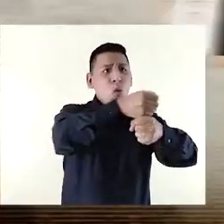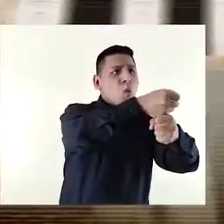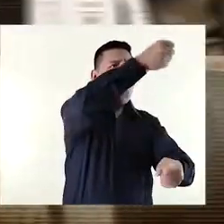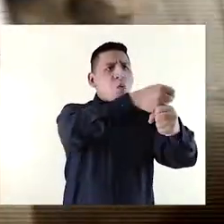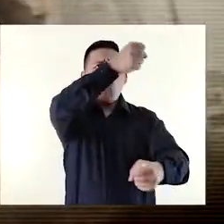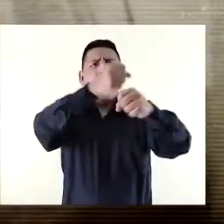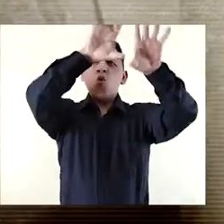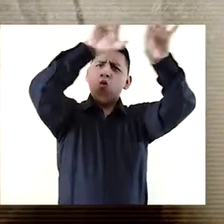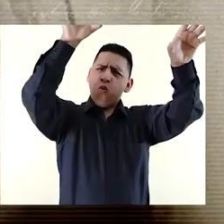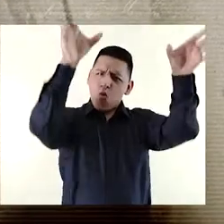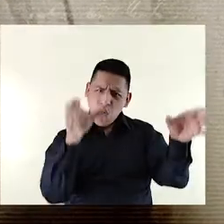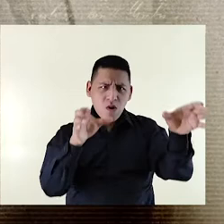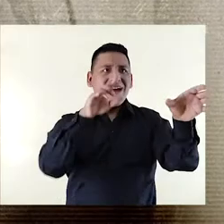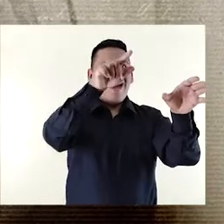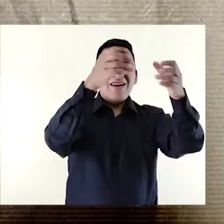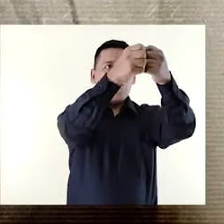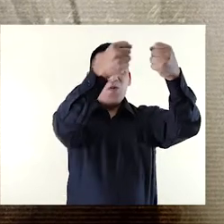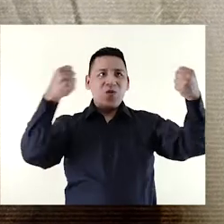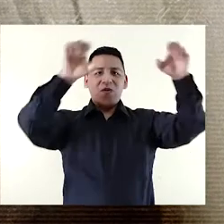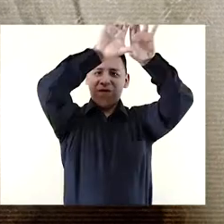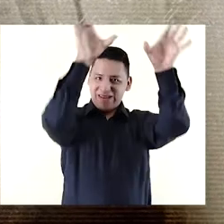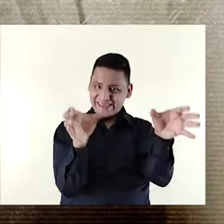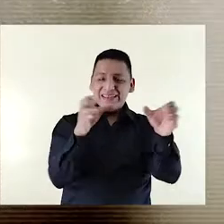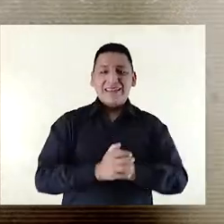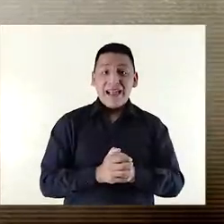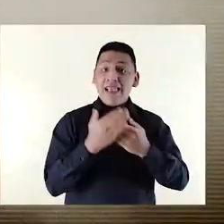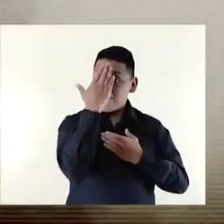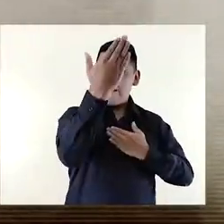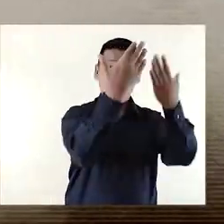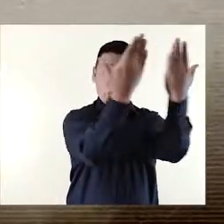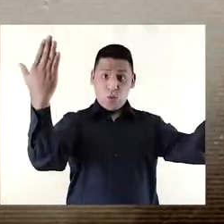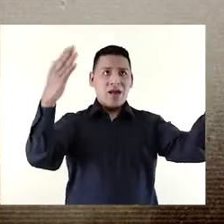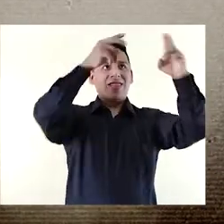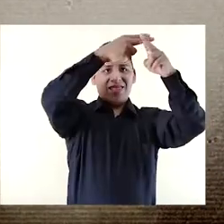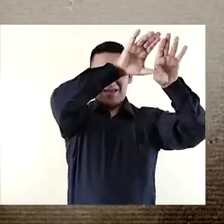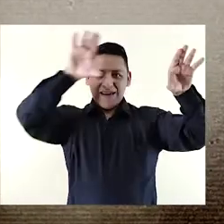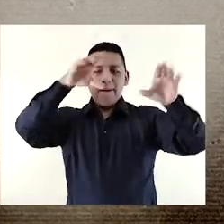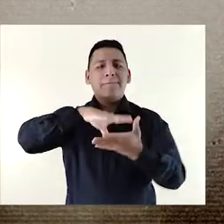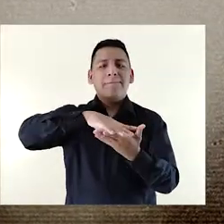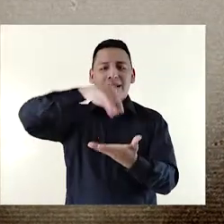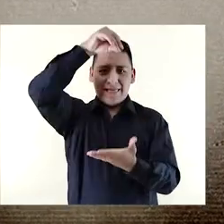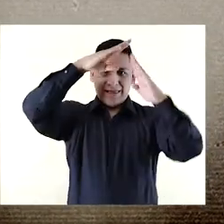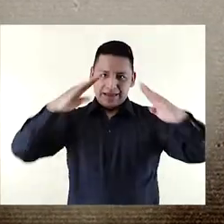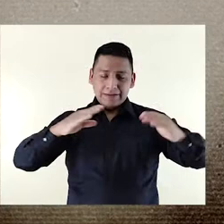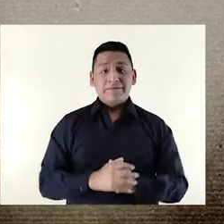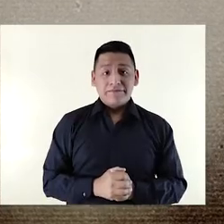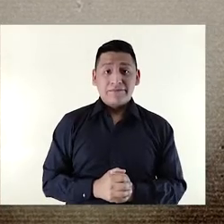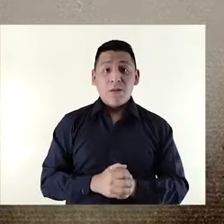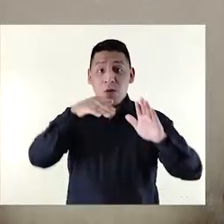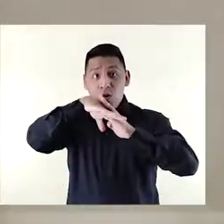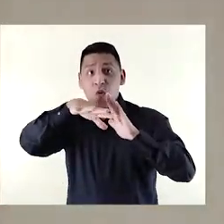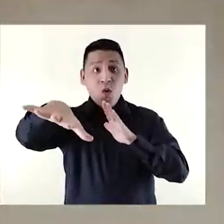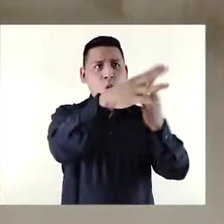pilastras en ambos pisos, que enmarcan una arquería de ventanas. En el frontón se leía Palacio de la Exposición. Por dentro, el